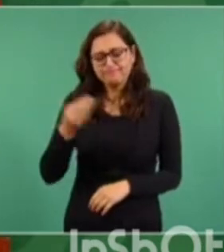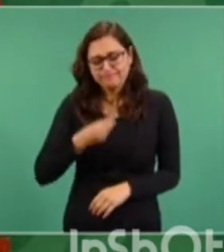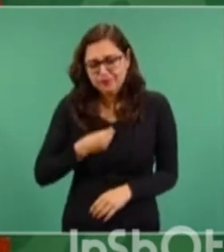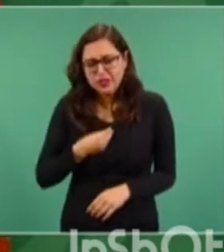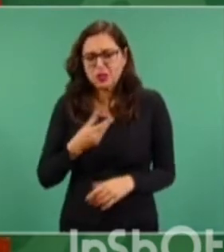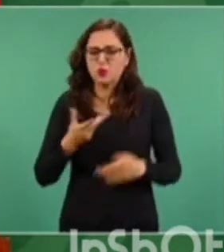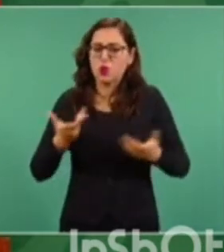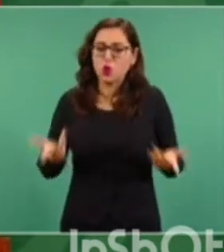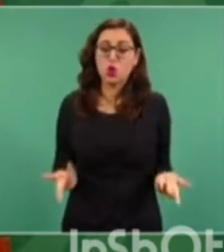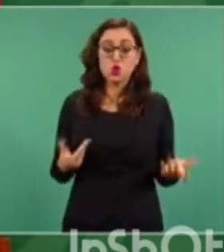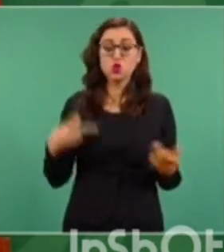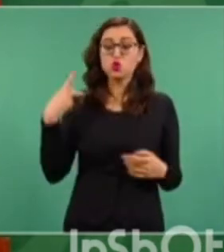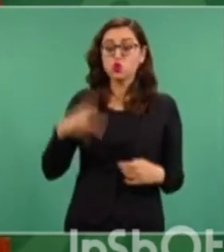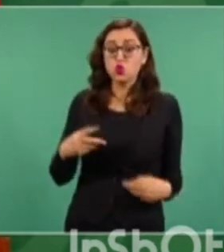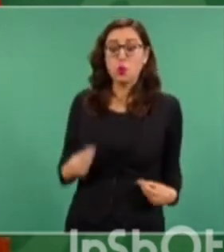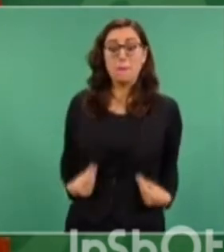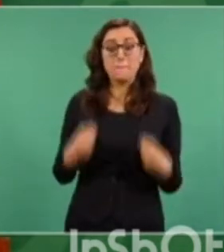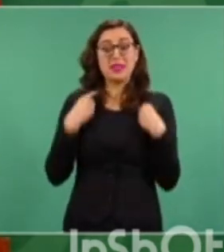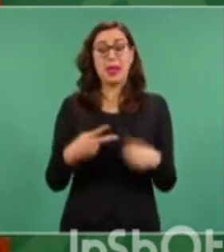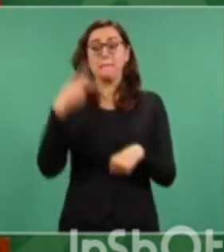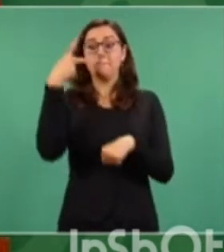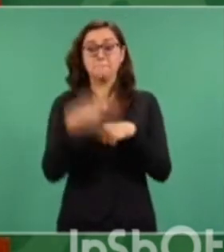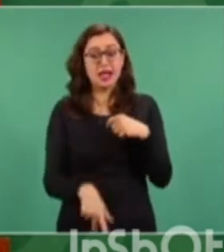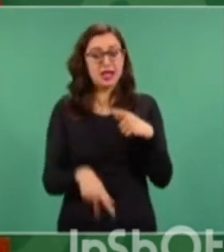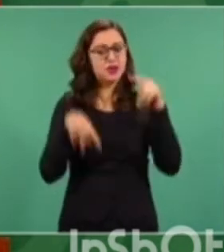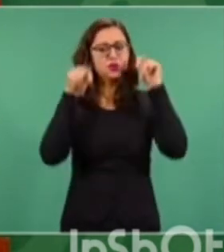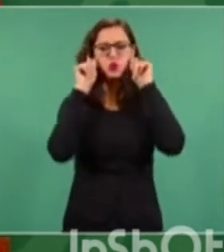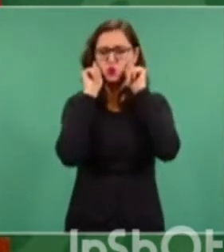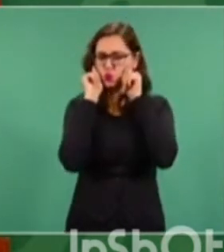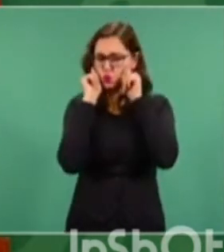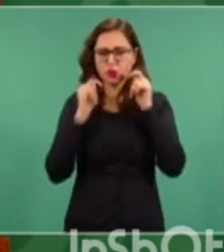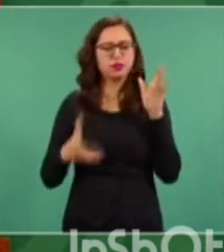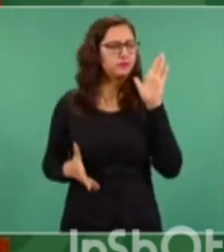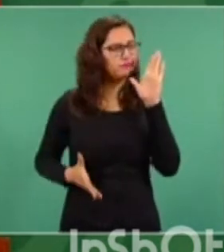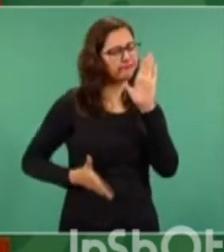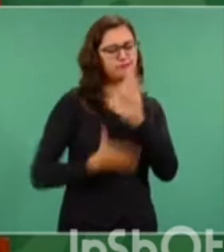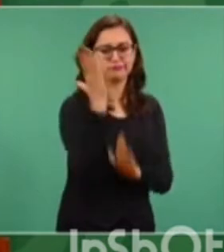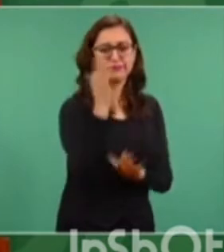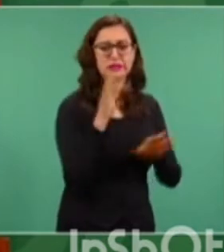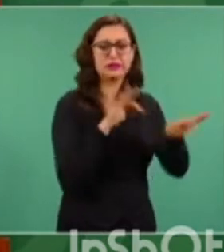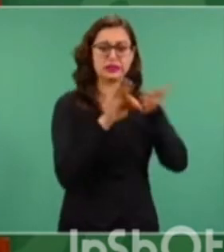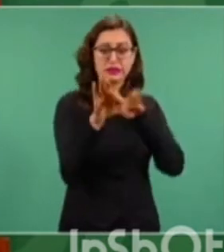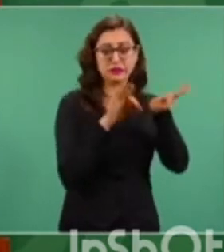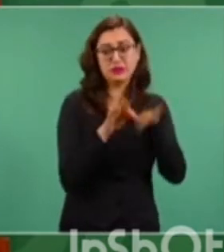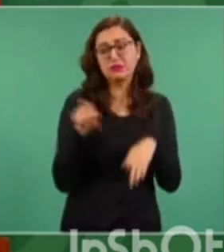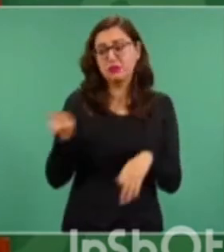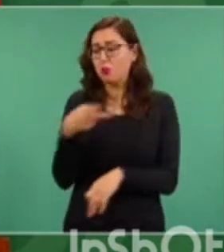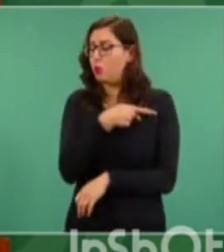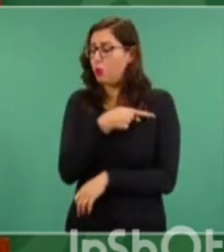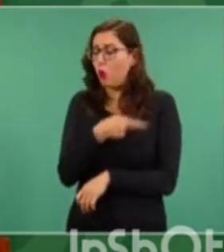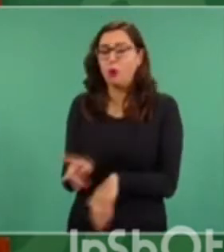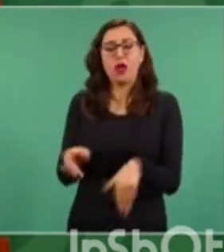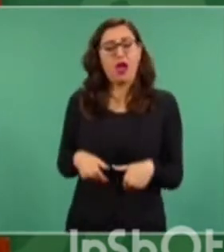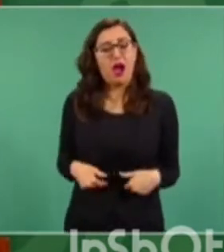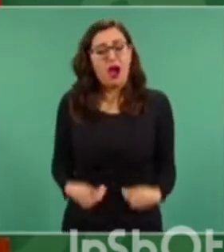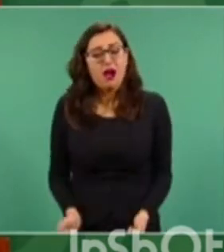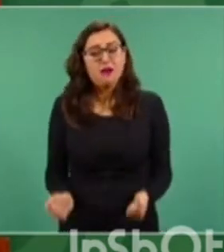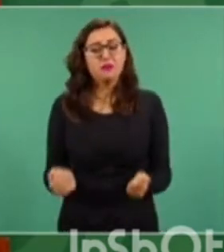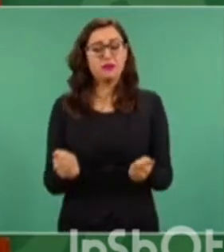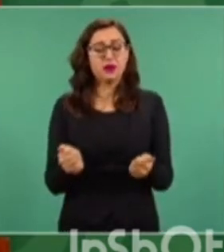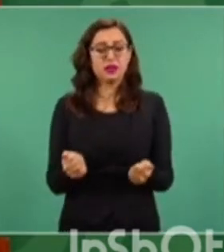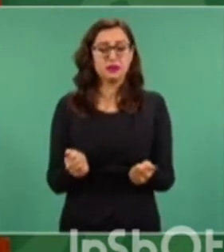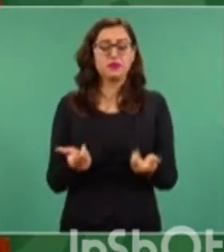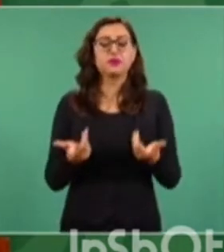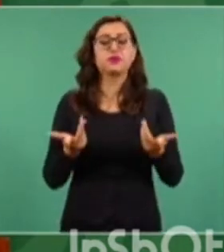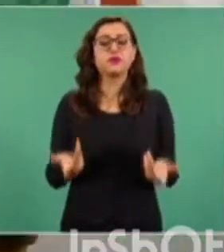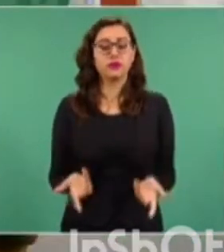lo arriesgan todo para tener un trabajo y mitigar su hambre y su pobreza. En